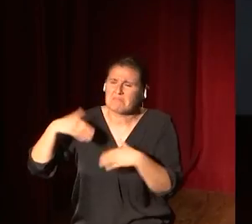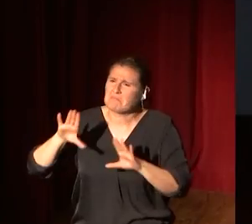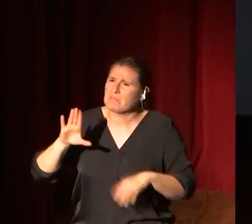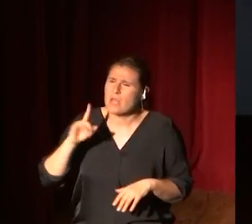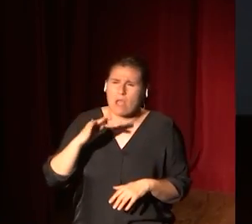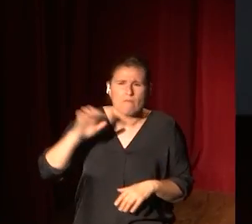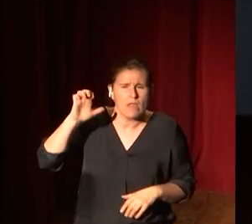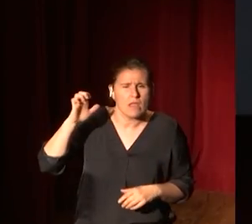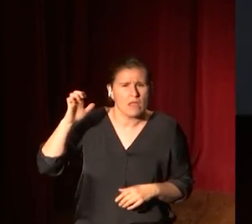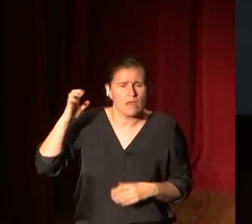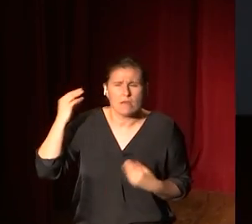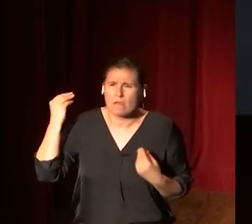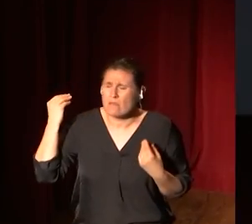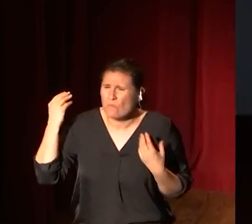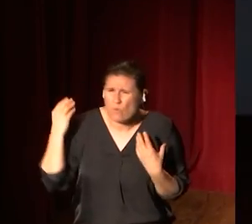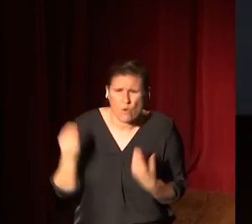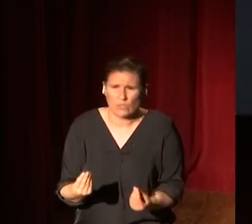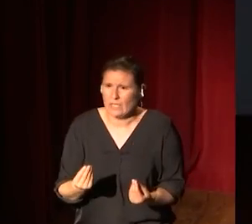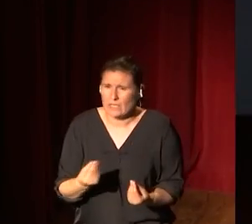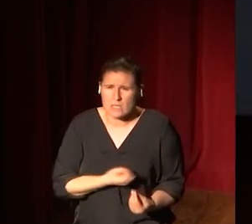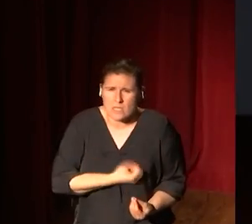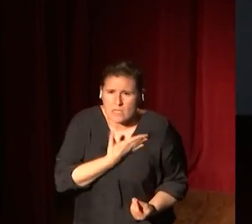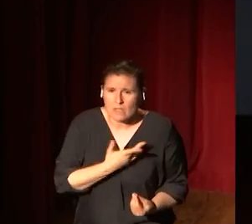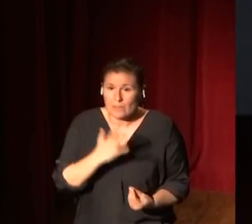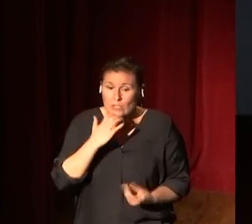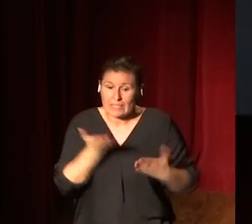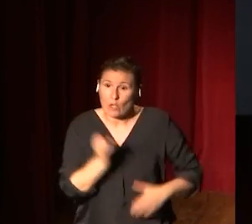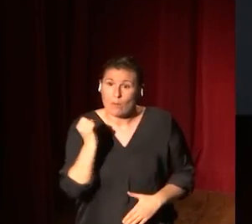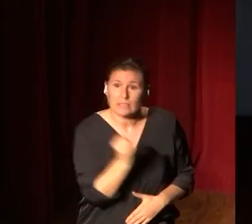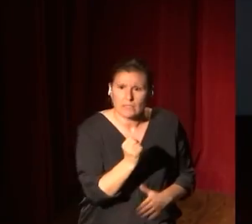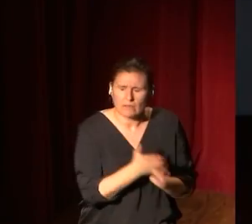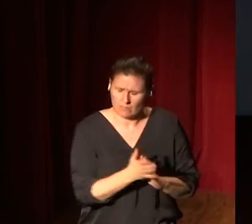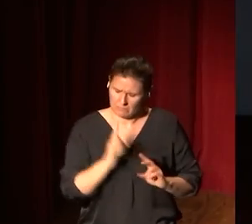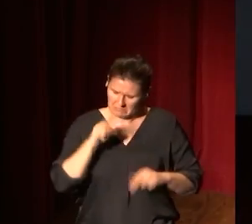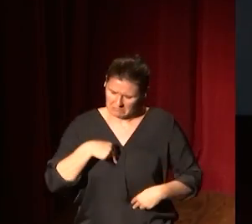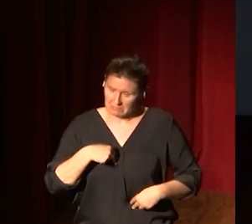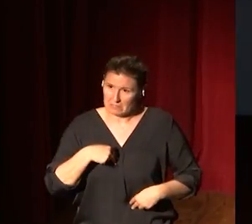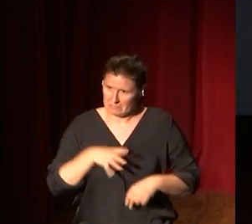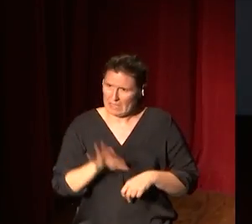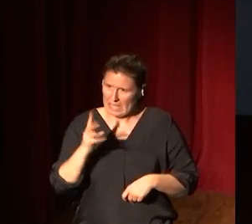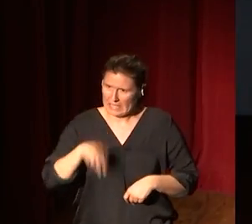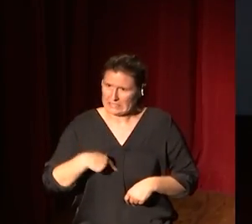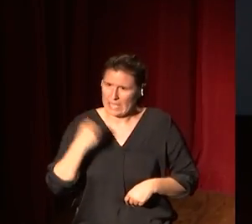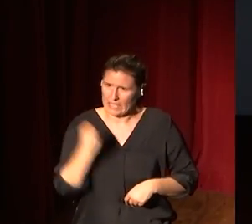tengas fe, si vas a matar a tu hijo, no eres un asesino, ¿dónde está